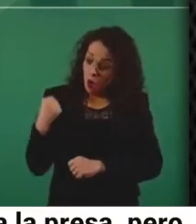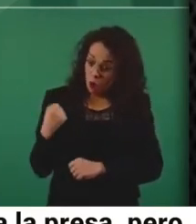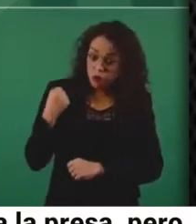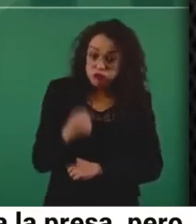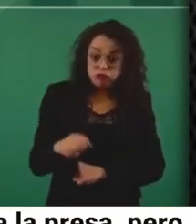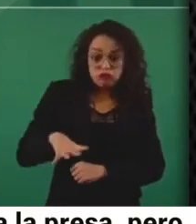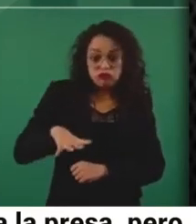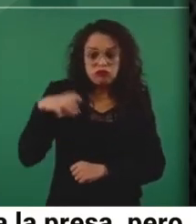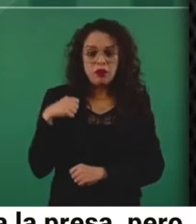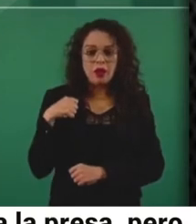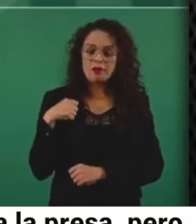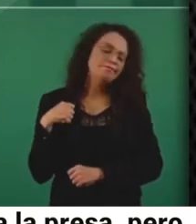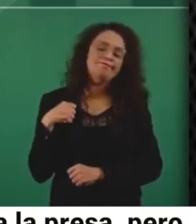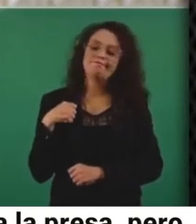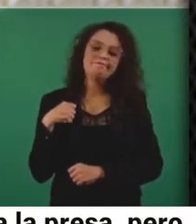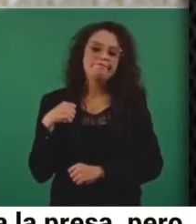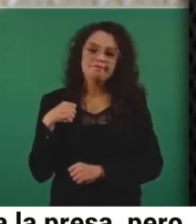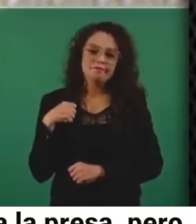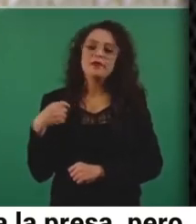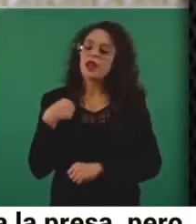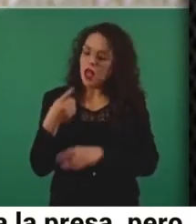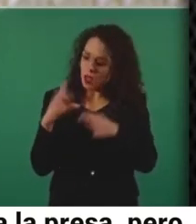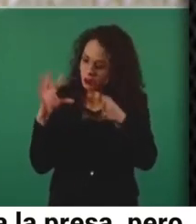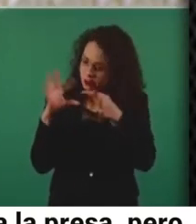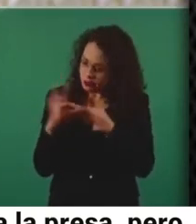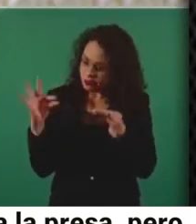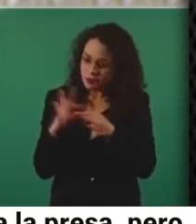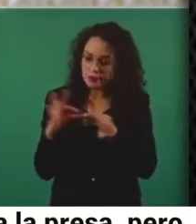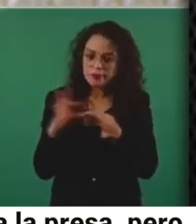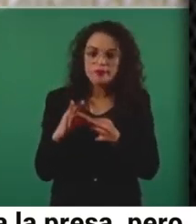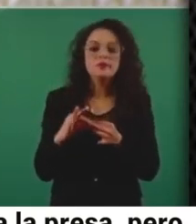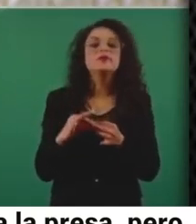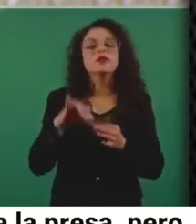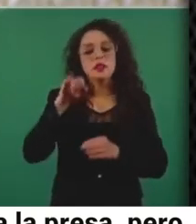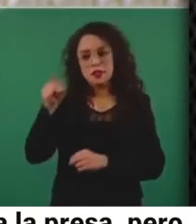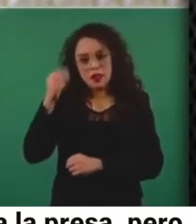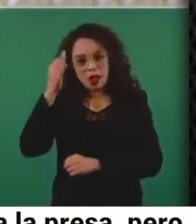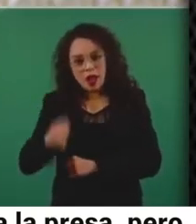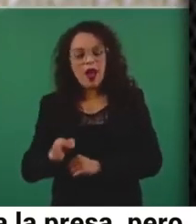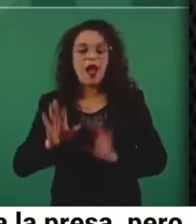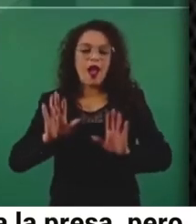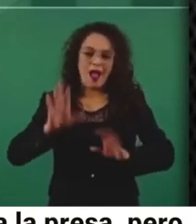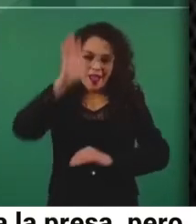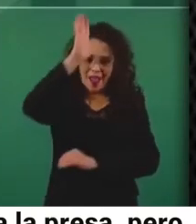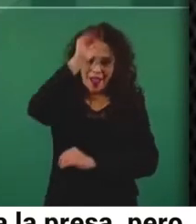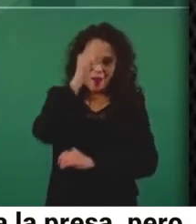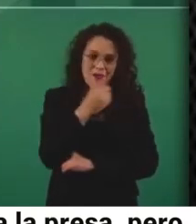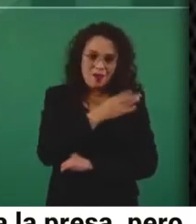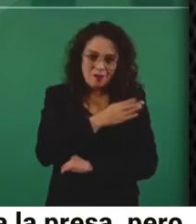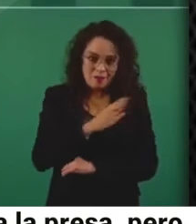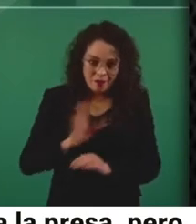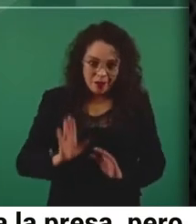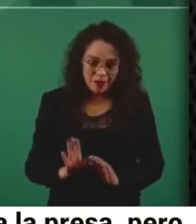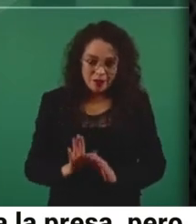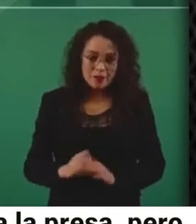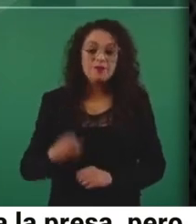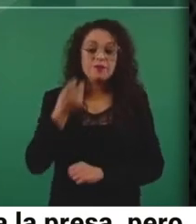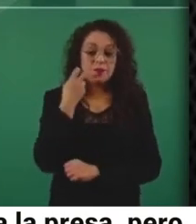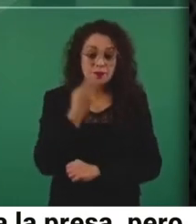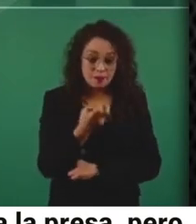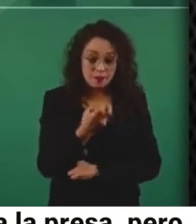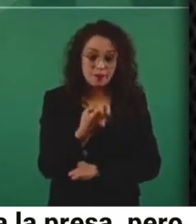es todo por la razón y el derecho. Entonces, también voy a decirles que si